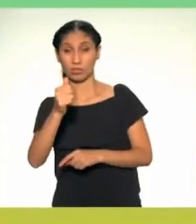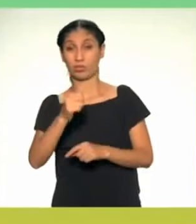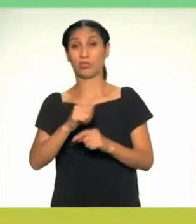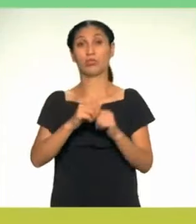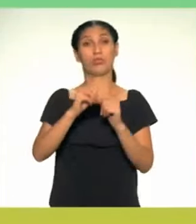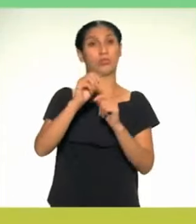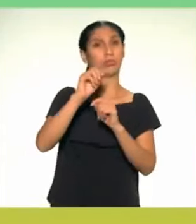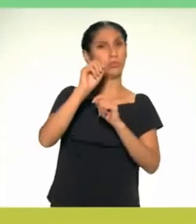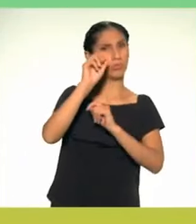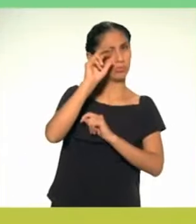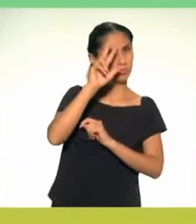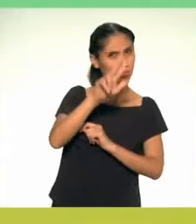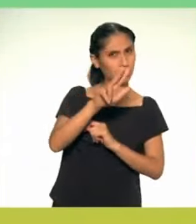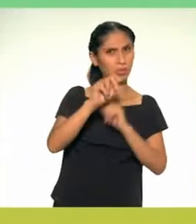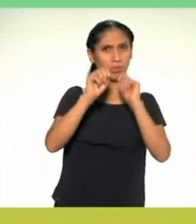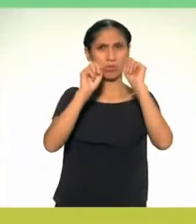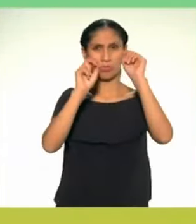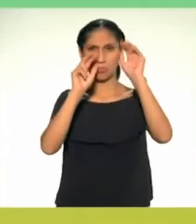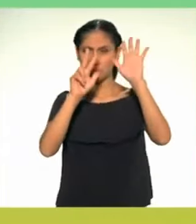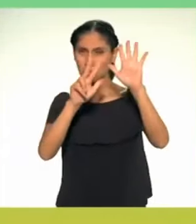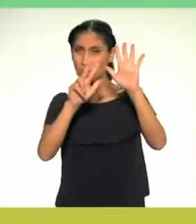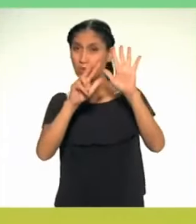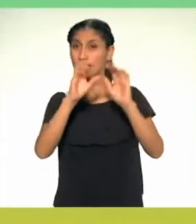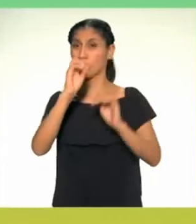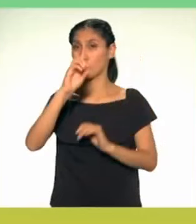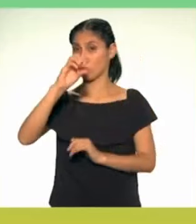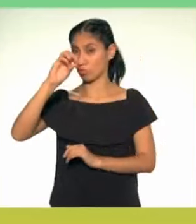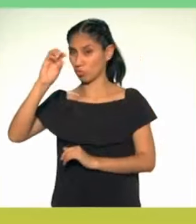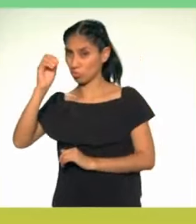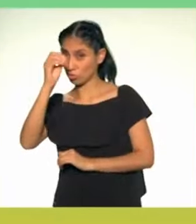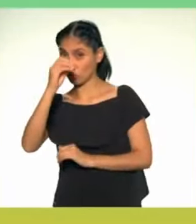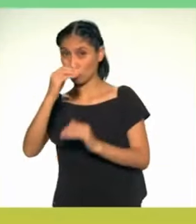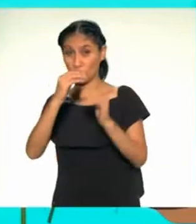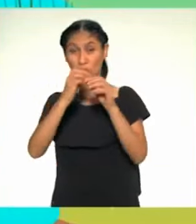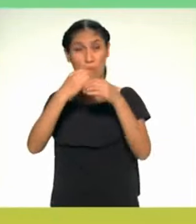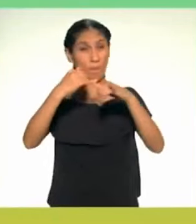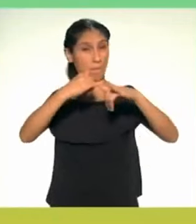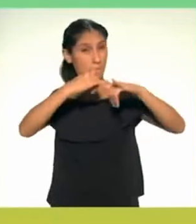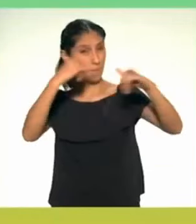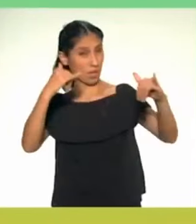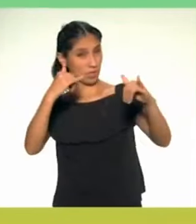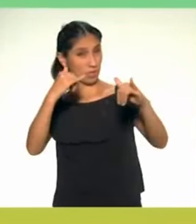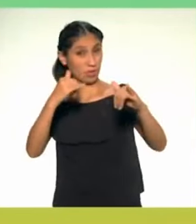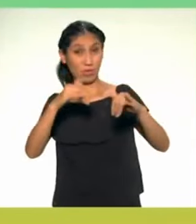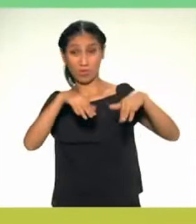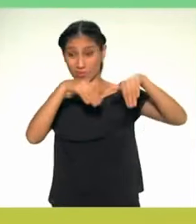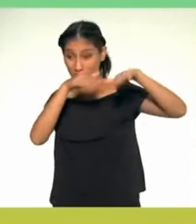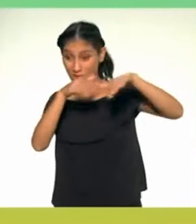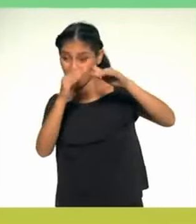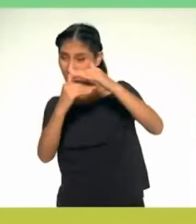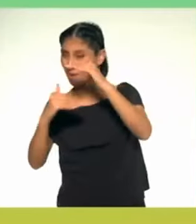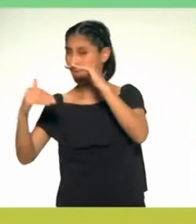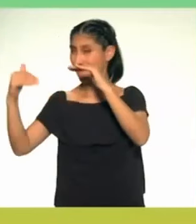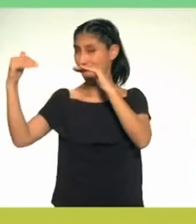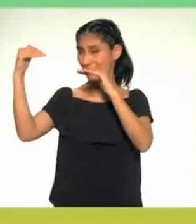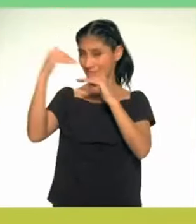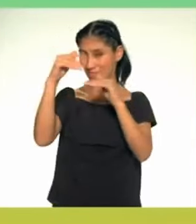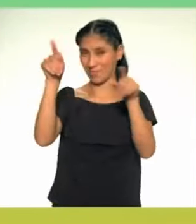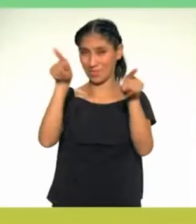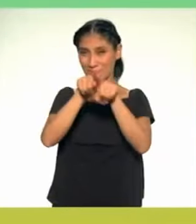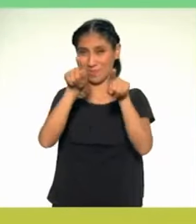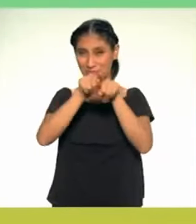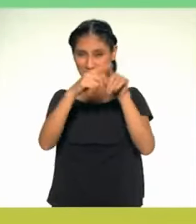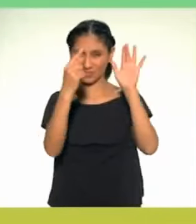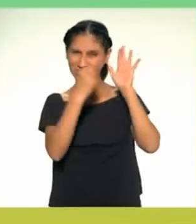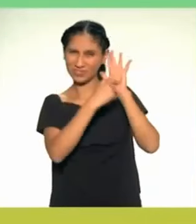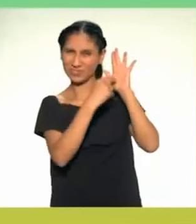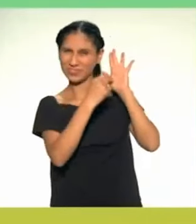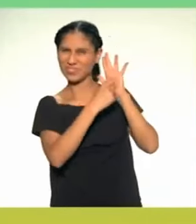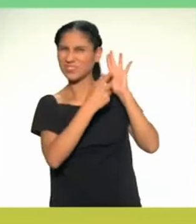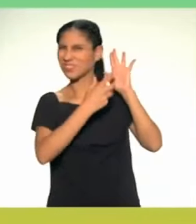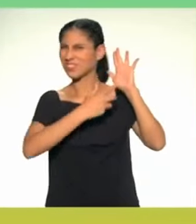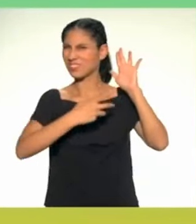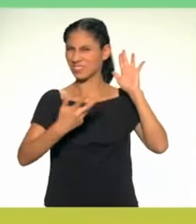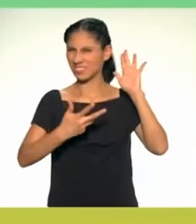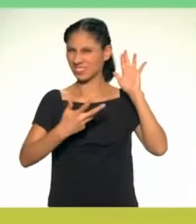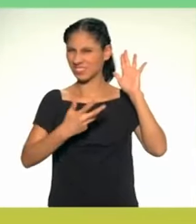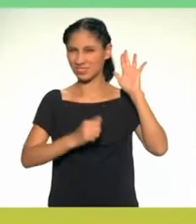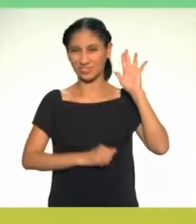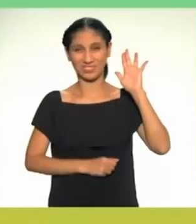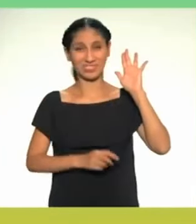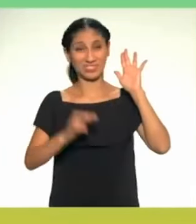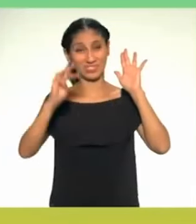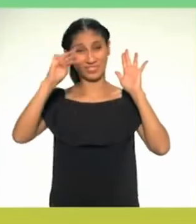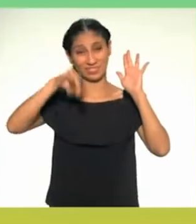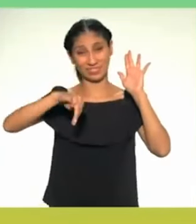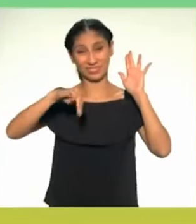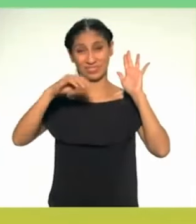el nivel del mar, respectivamente. Luego tenemos a los humedales costeros. En esta categoría se considera los manglares,